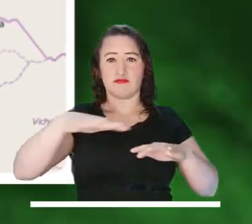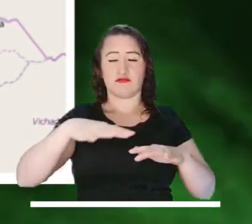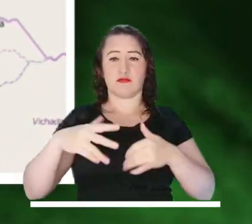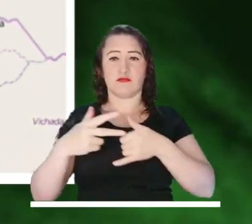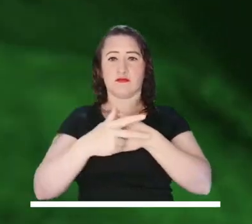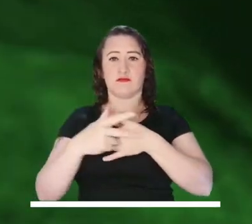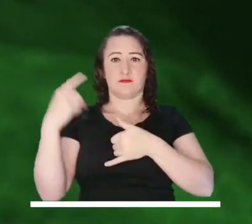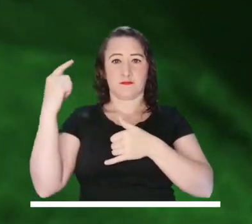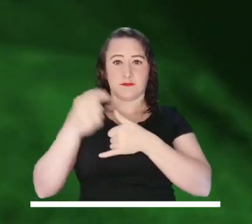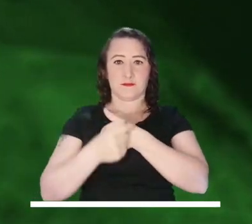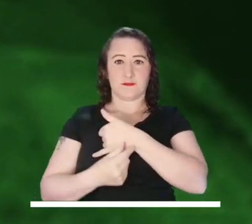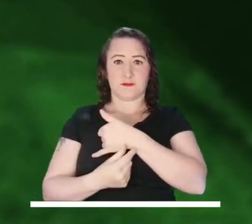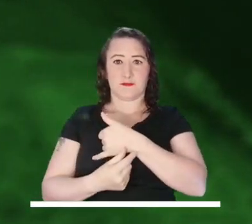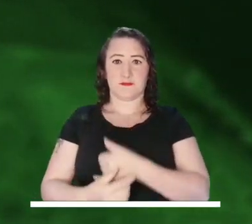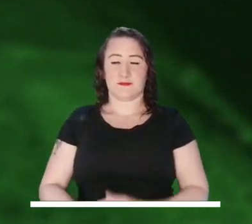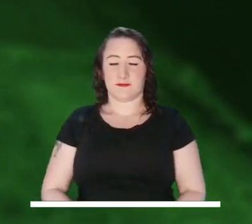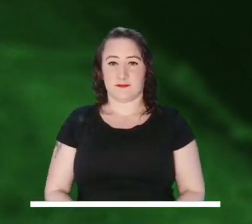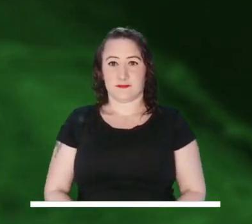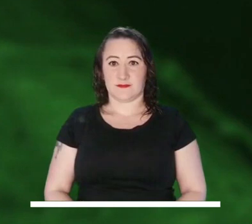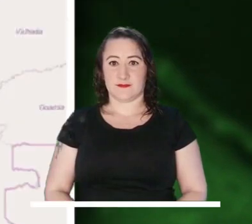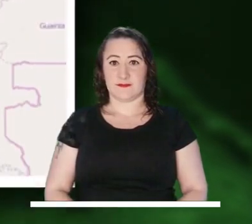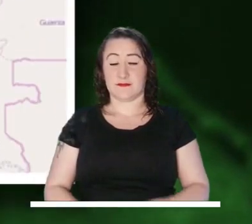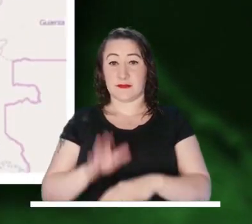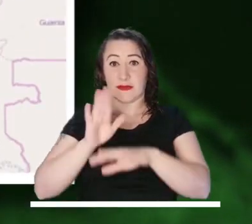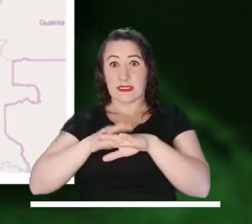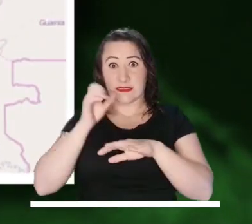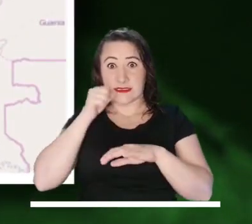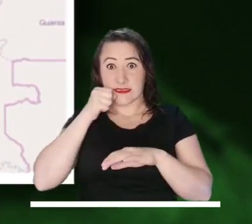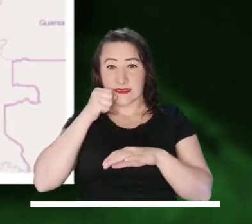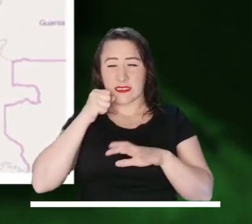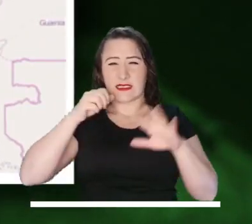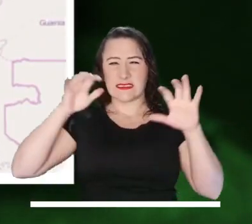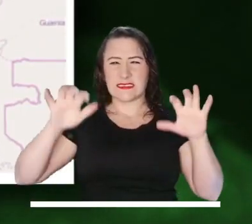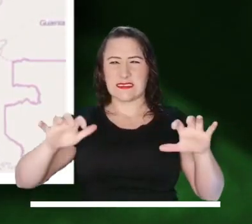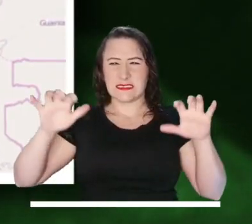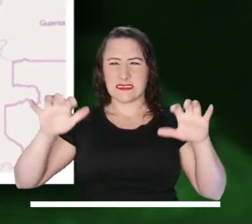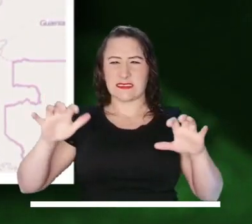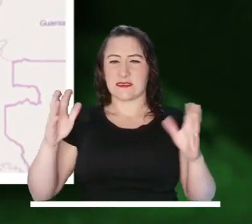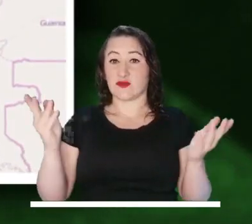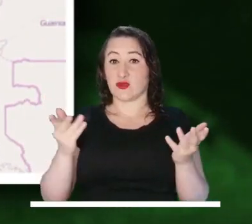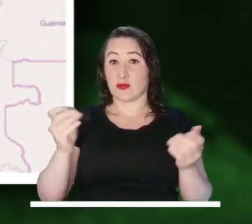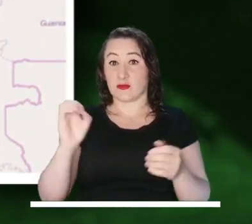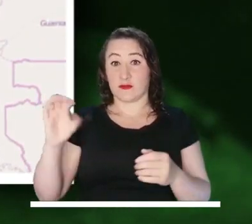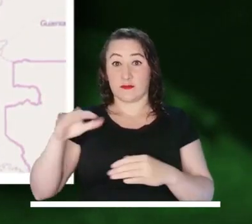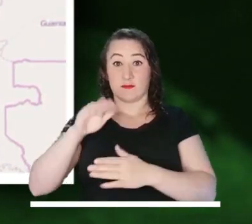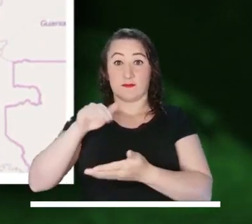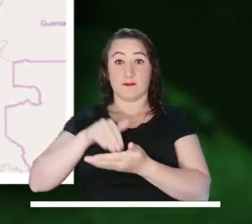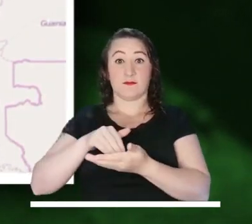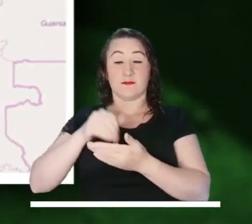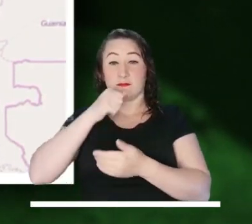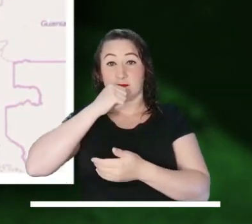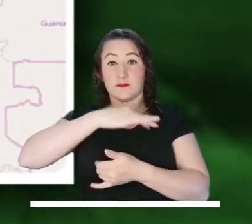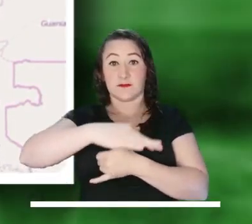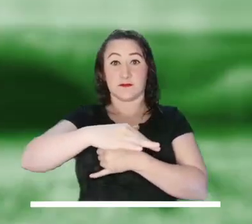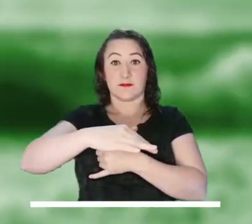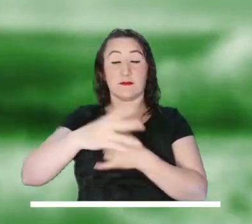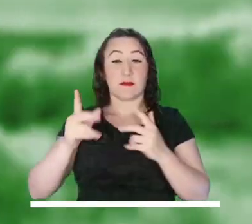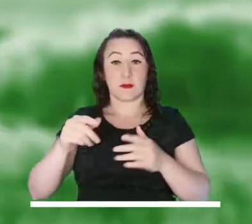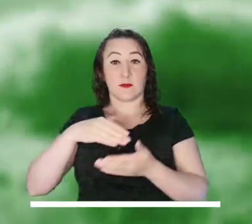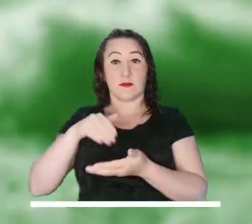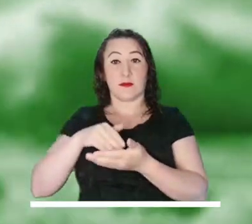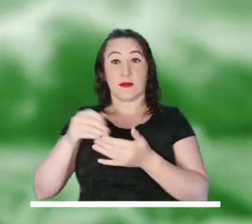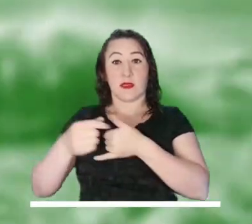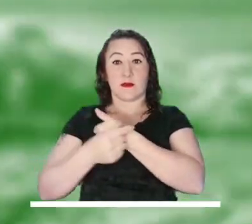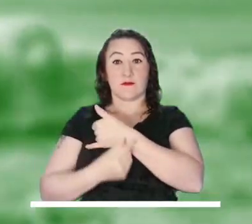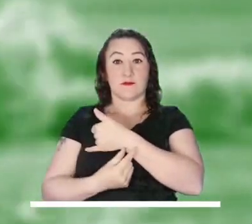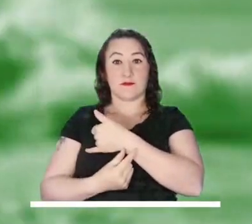Alerta roja por probabilidad de deslizamientos en amplios sectores de los Andes y el Pacífico. Alerta naranja